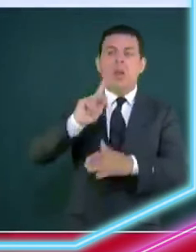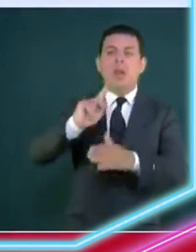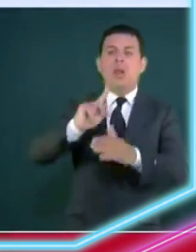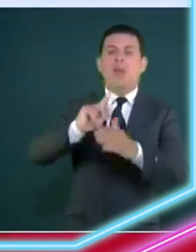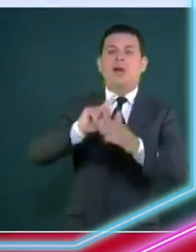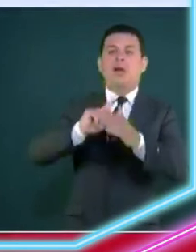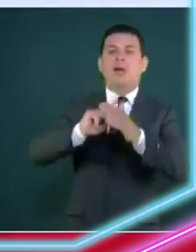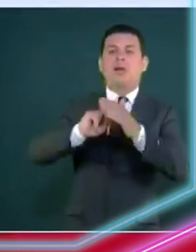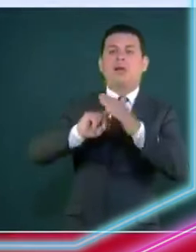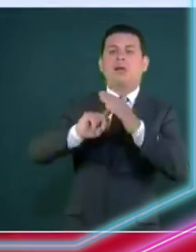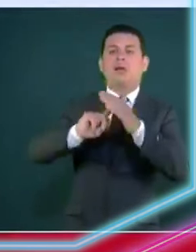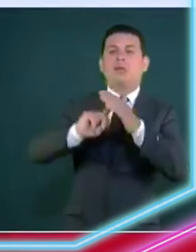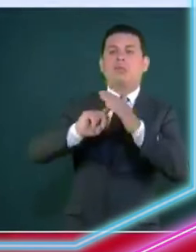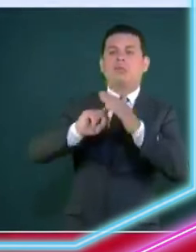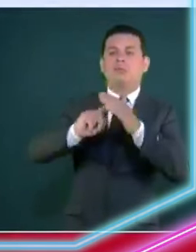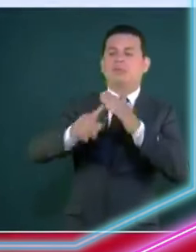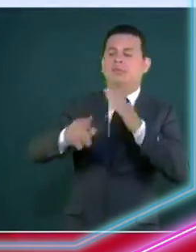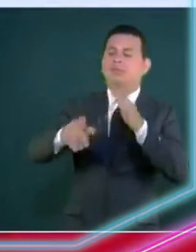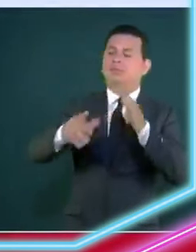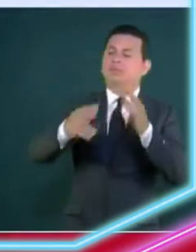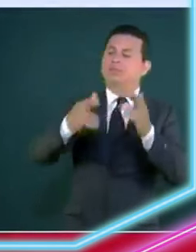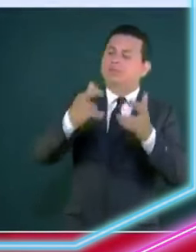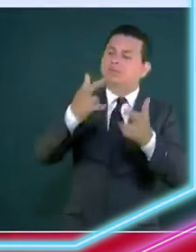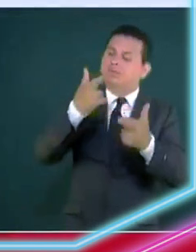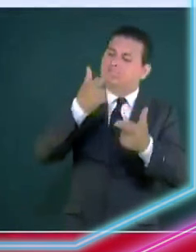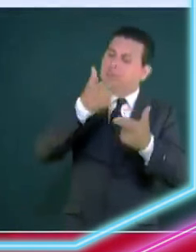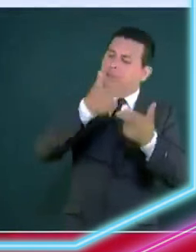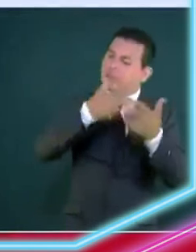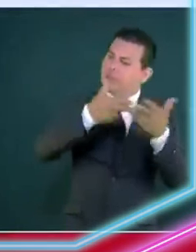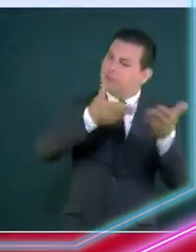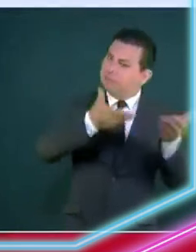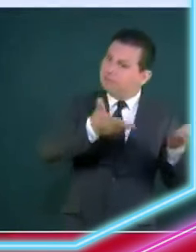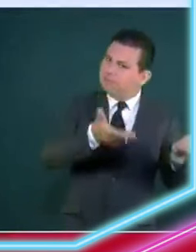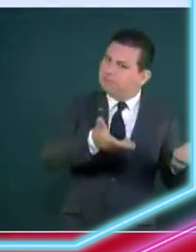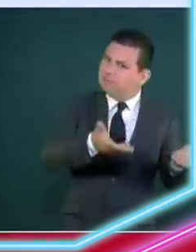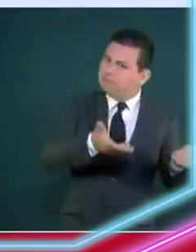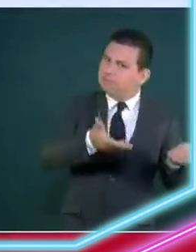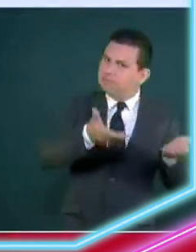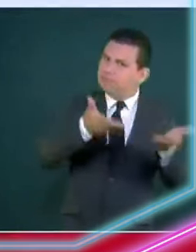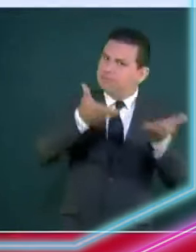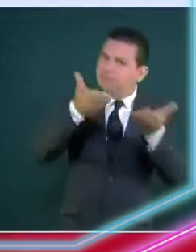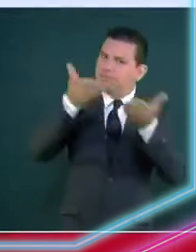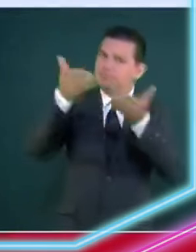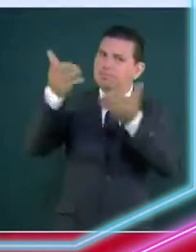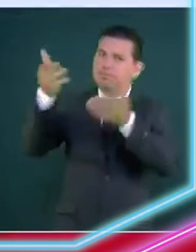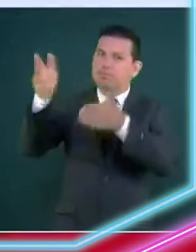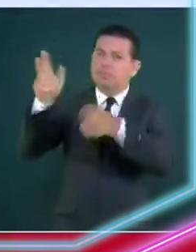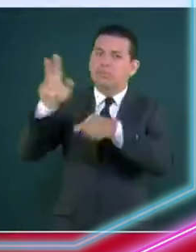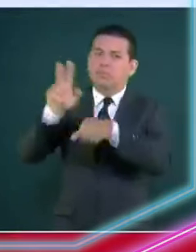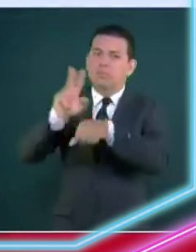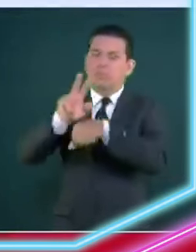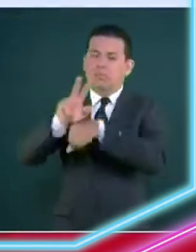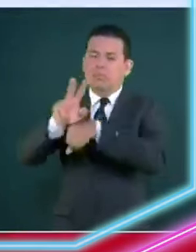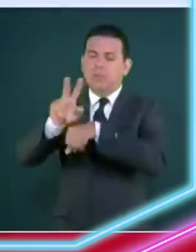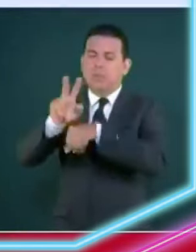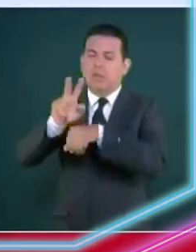irle a ayudar a no sea al avaro que dice que no tiene ni para comer pues no pero